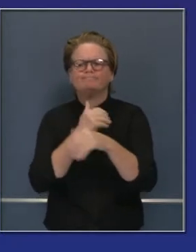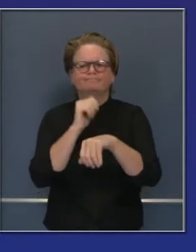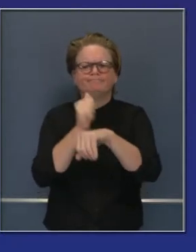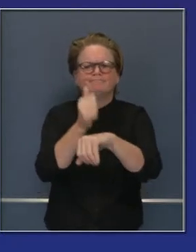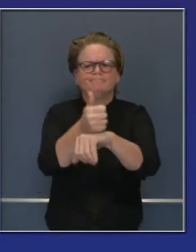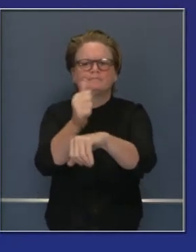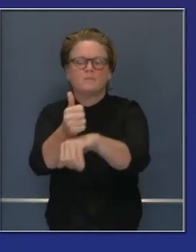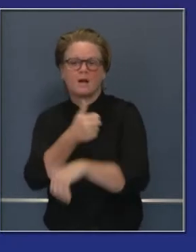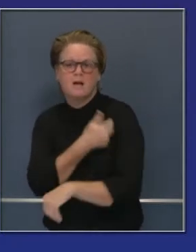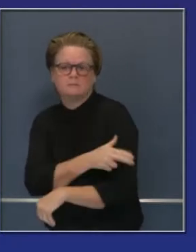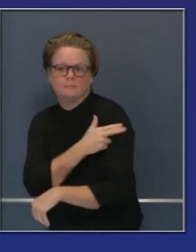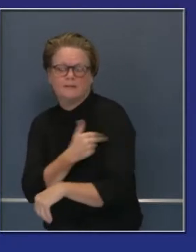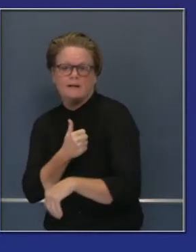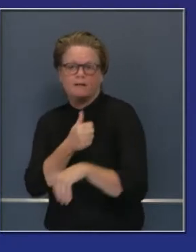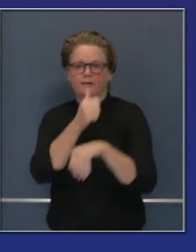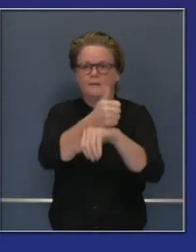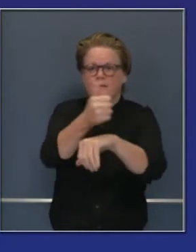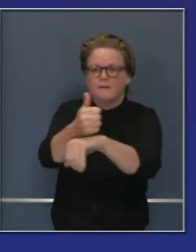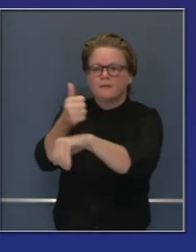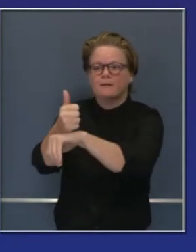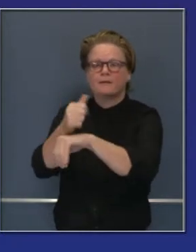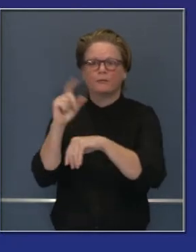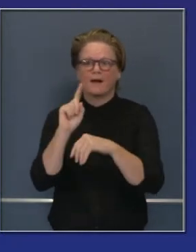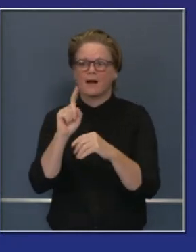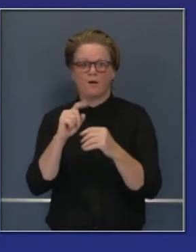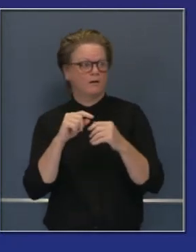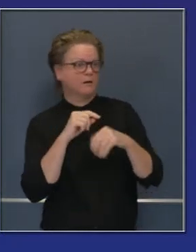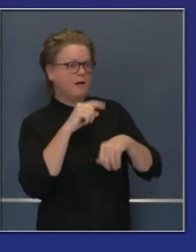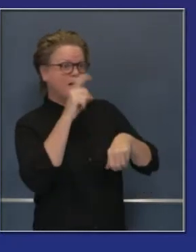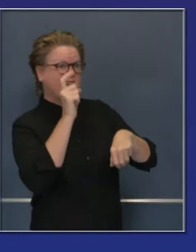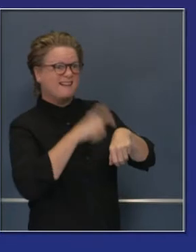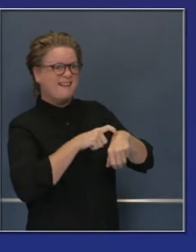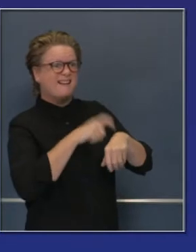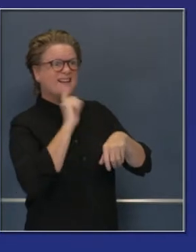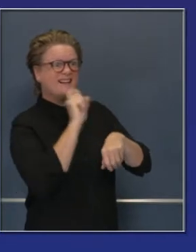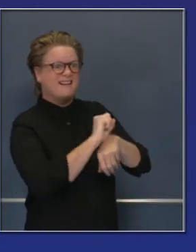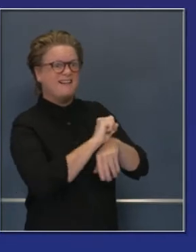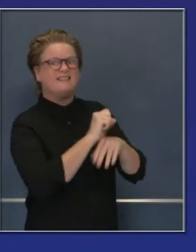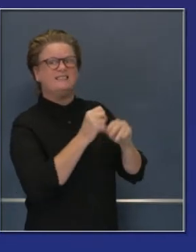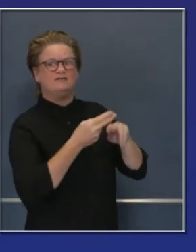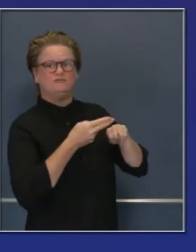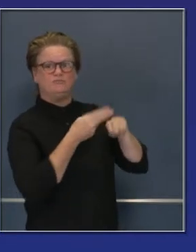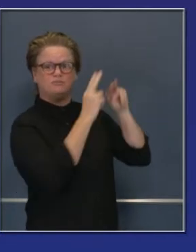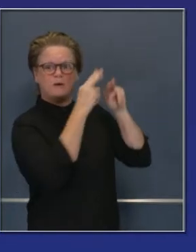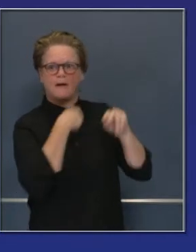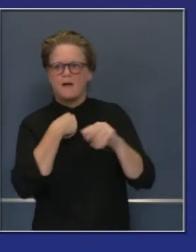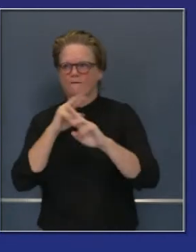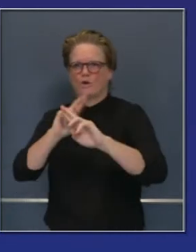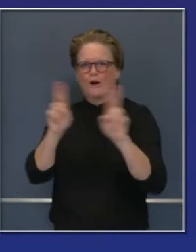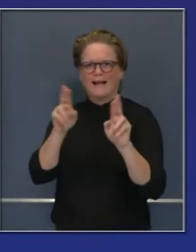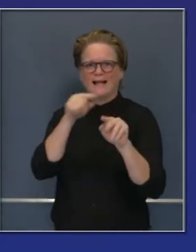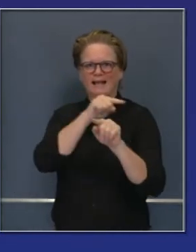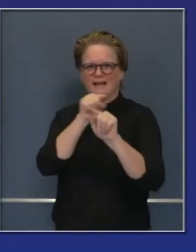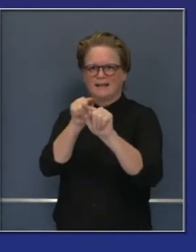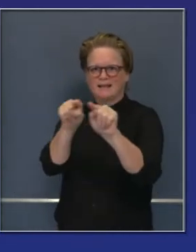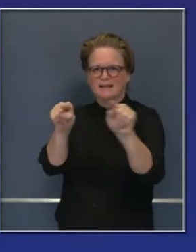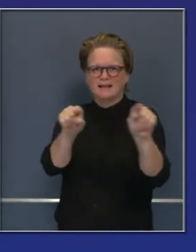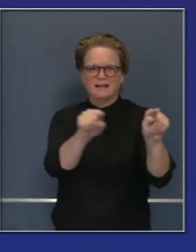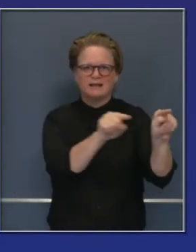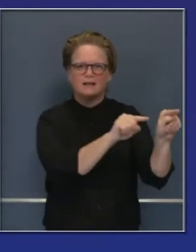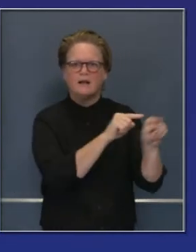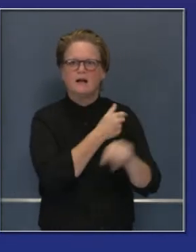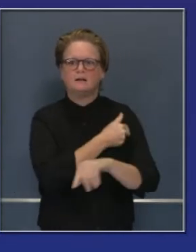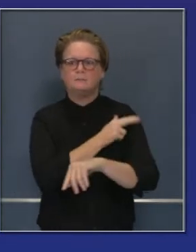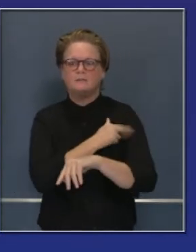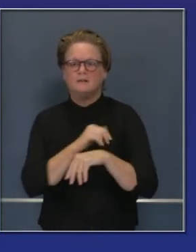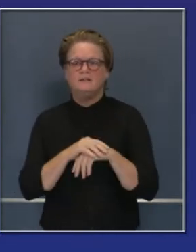resurgimientos se habían iniciado a principios del mes trabajando con el gobierno estatal, regional y de condados